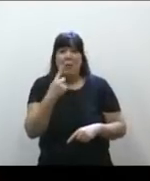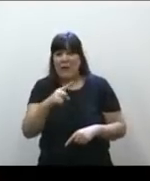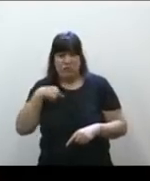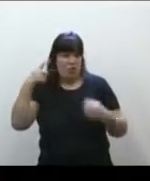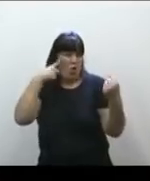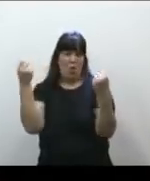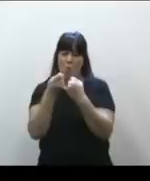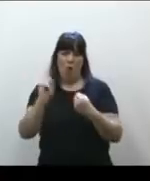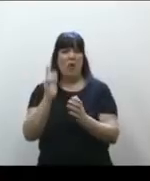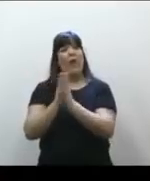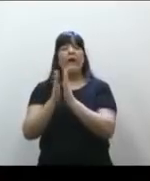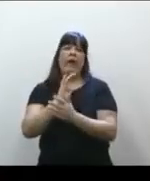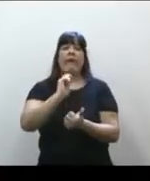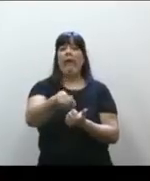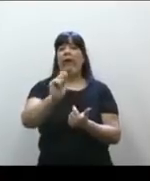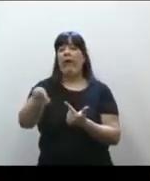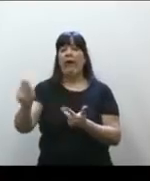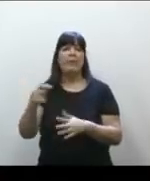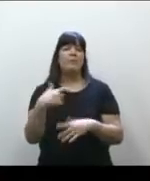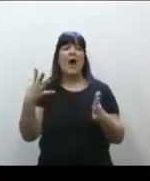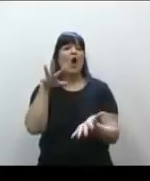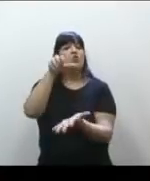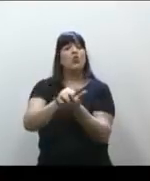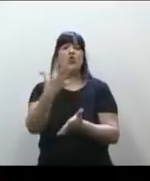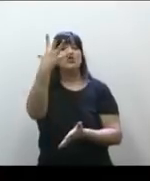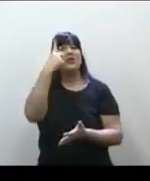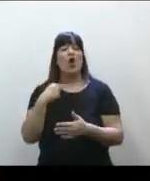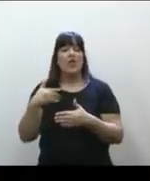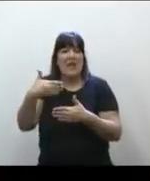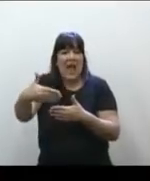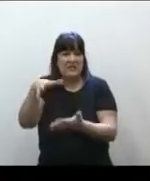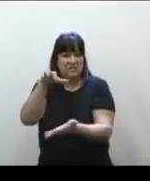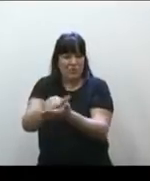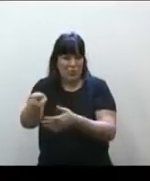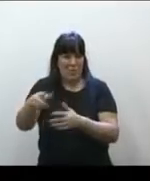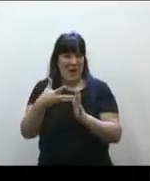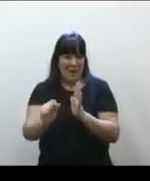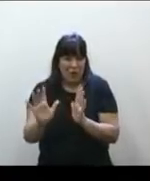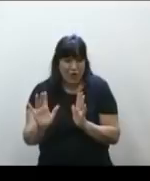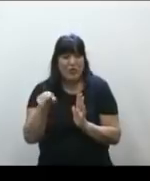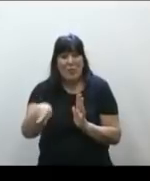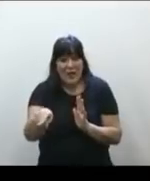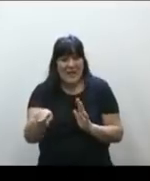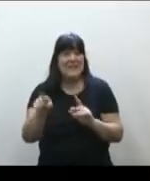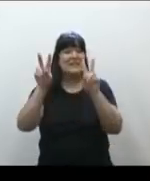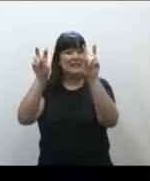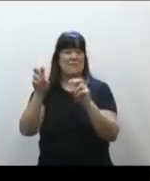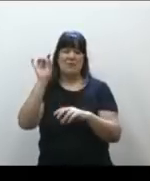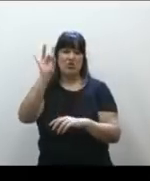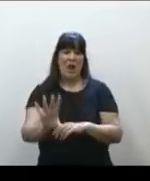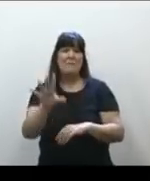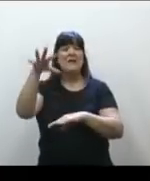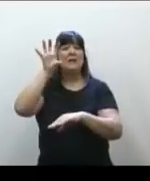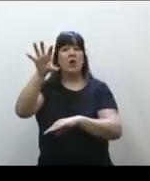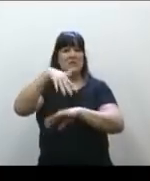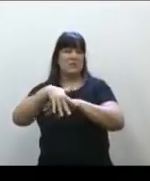gratuidades, turnos de 5 días para este caso, cuando por ejemplo, no solo en Misiones, sino en